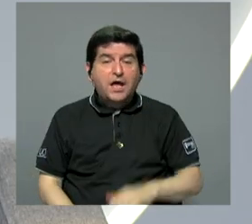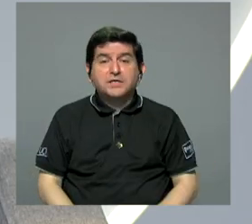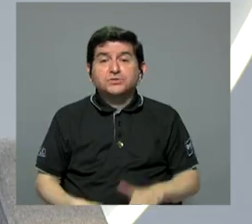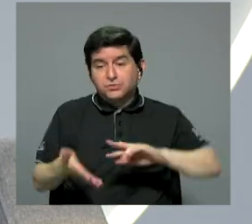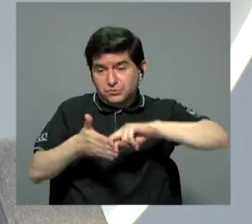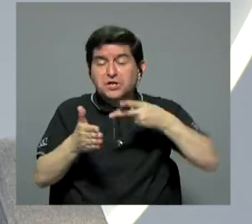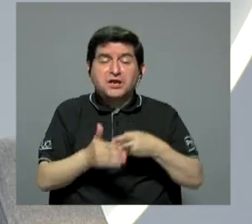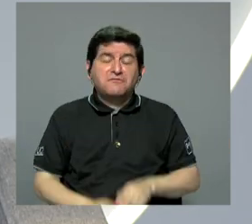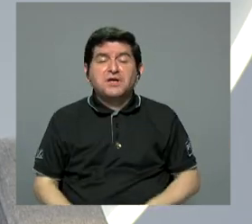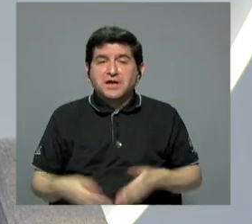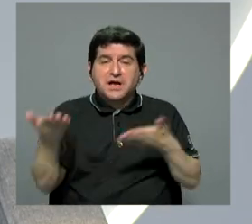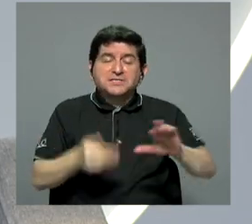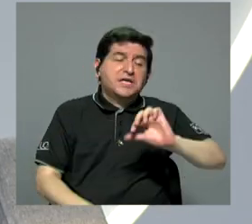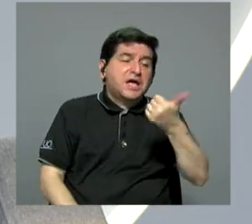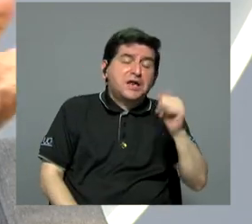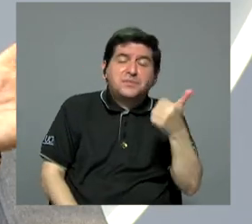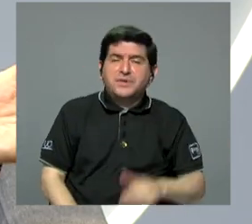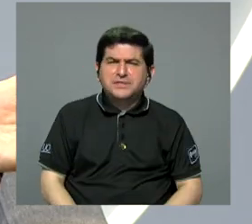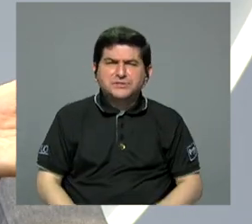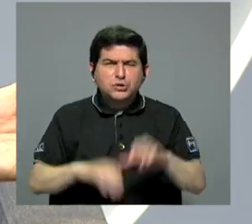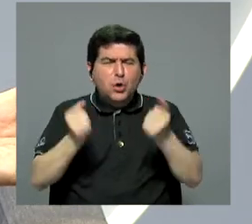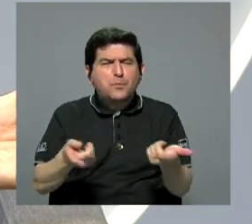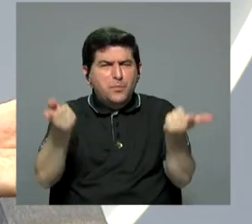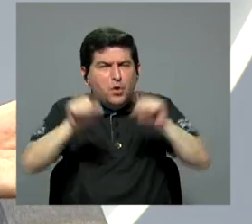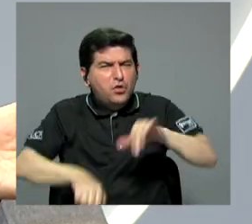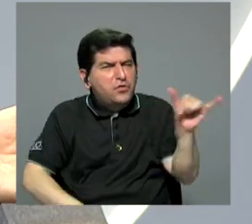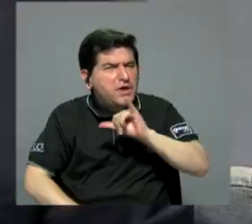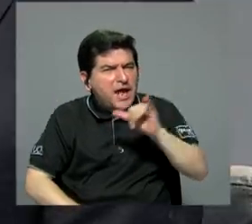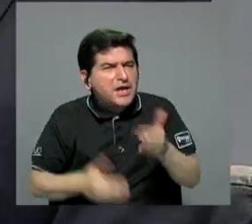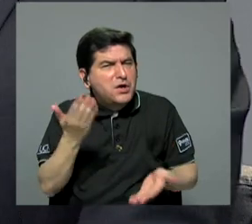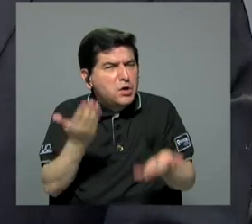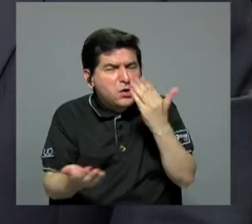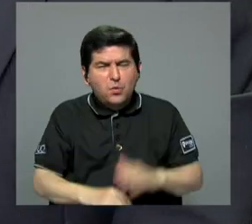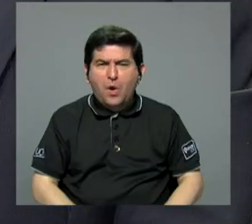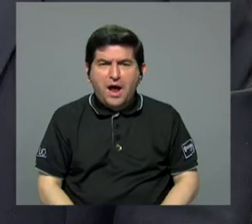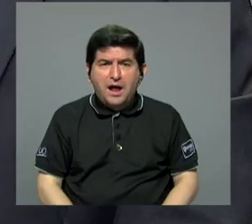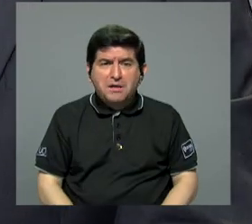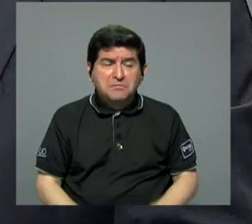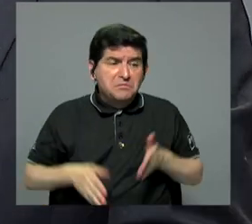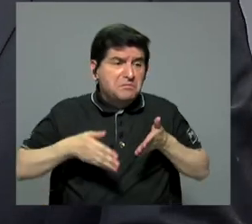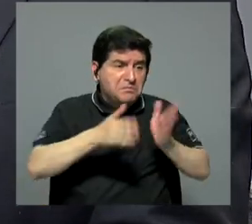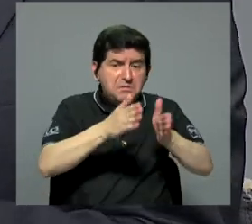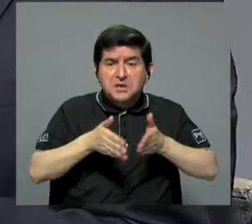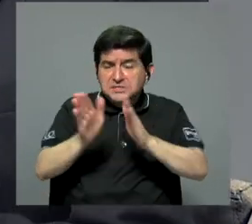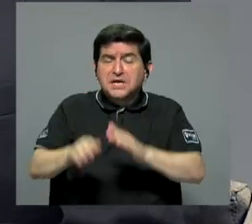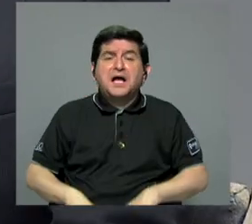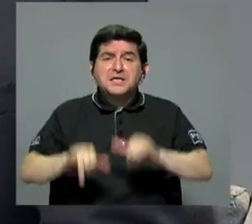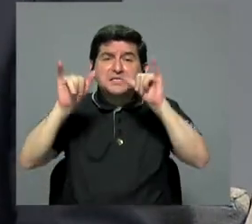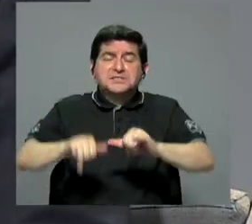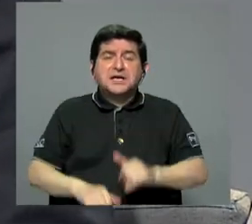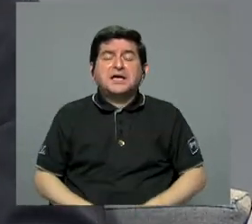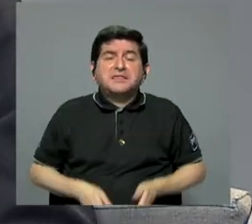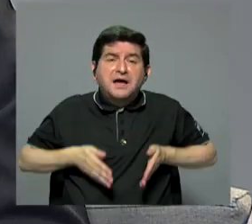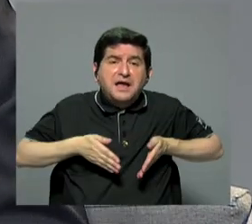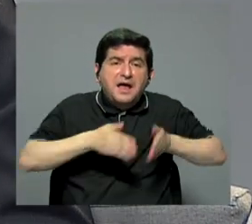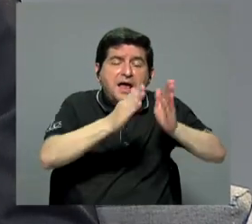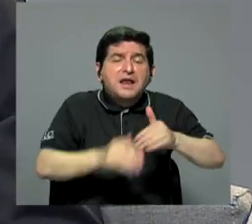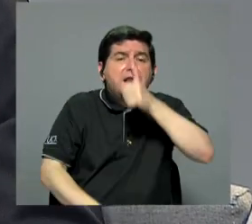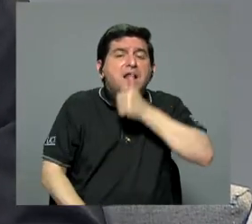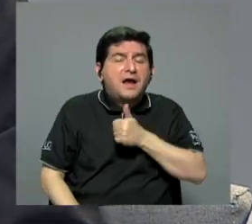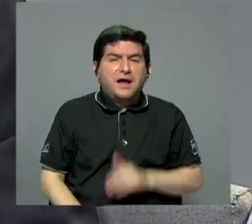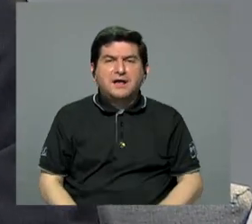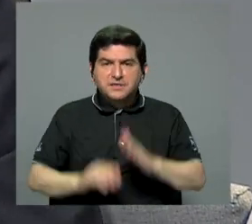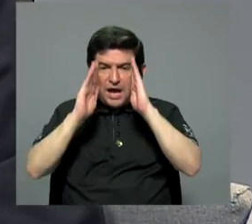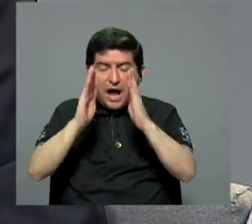tercerización. No cree que podría suceder lo mismo exactamente, es dejar las carreteras en la empresa privada. Con respeto. Es dejar la atención de